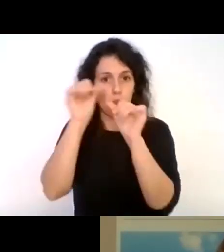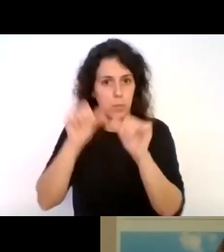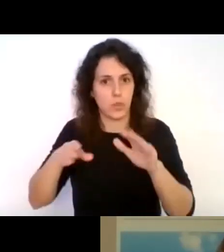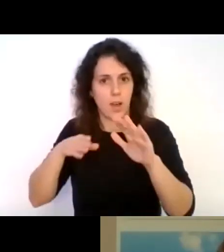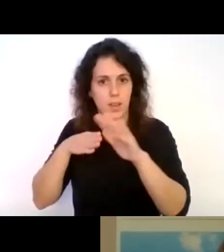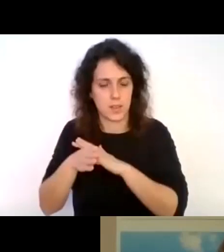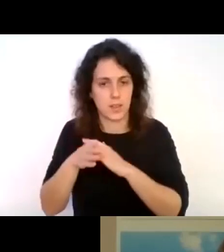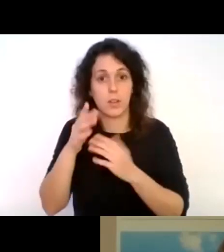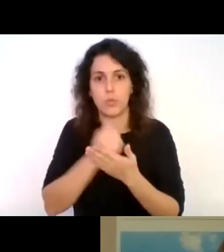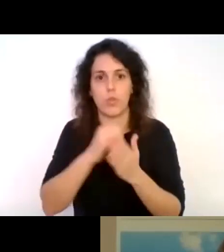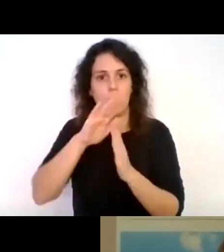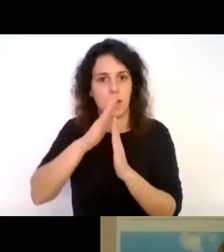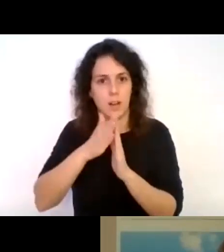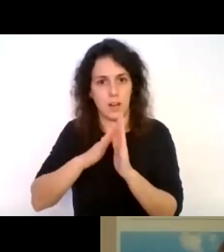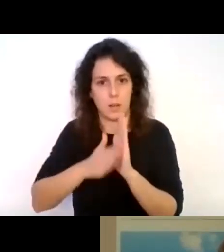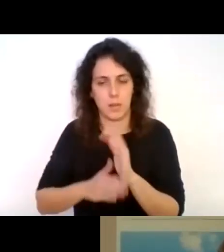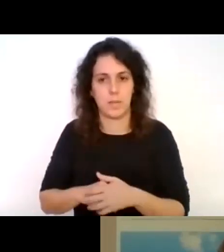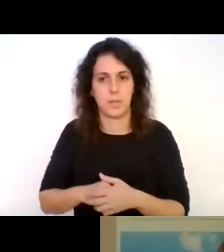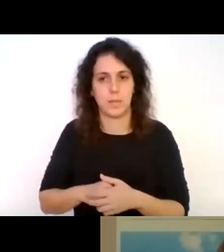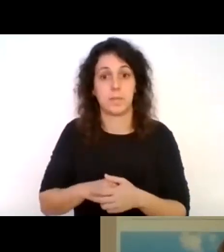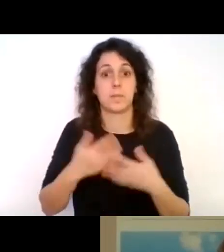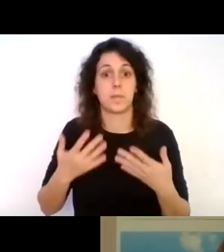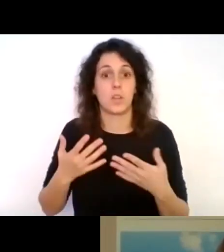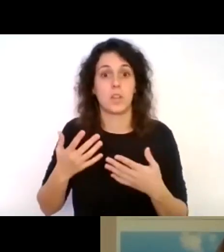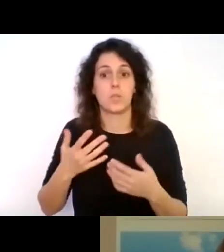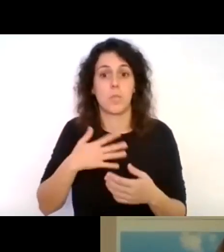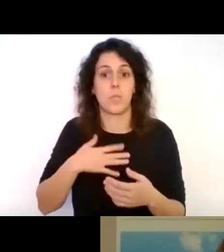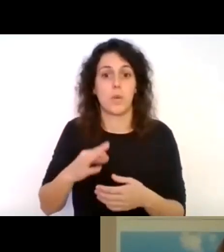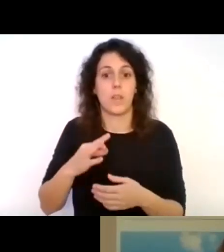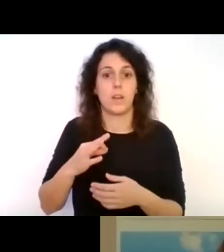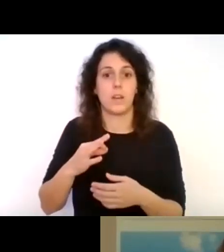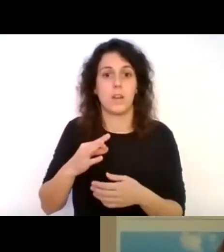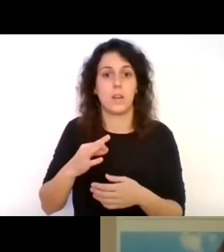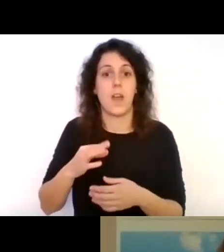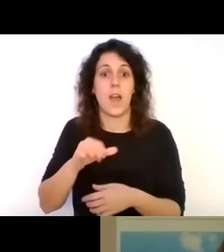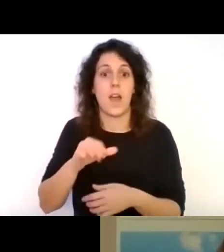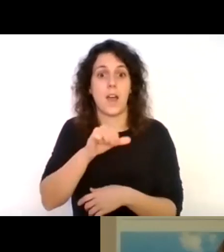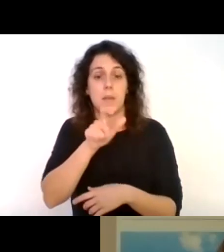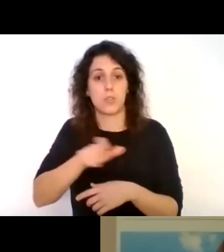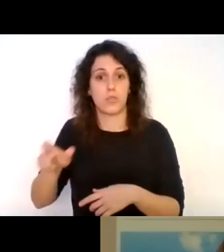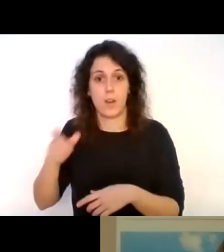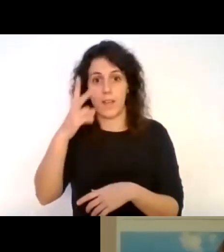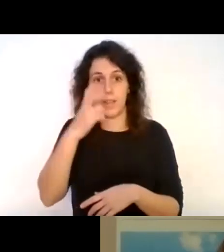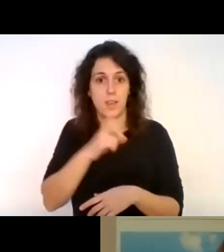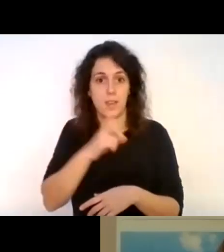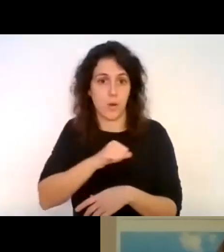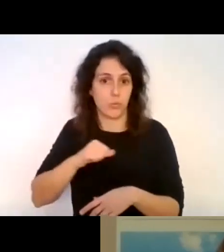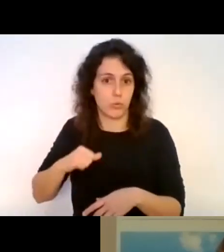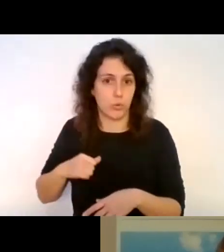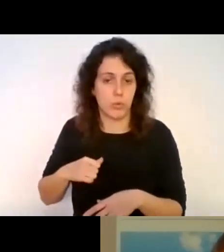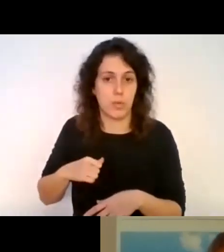esté todo en relieve. Así pueden tener aún más autonomía las personas, todas las personas, para poder